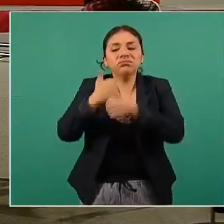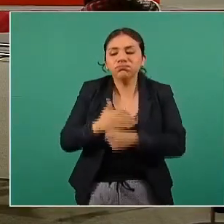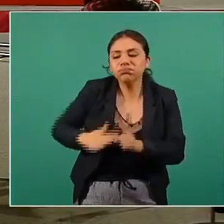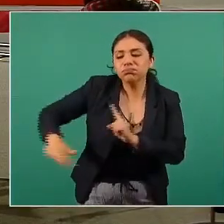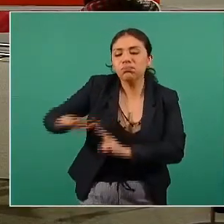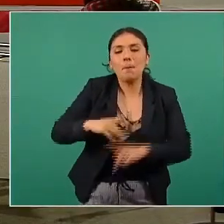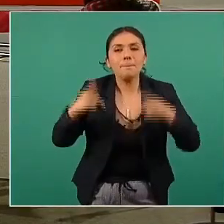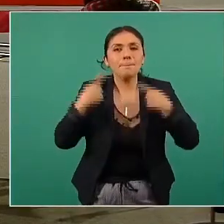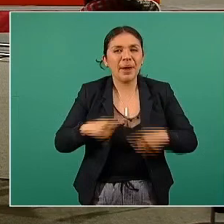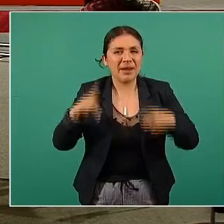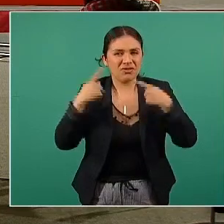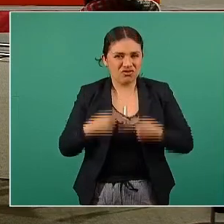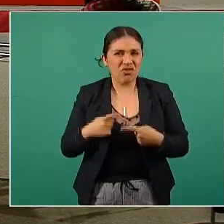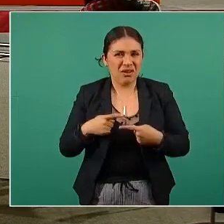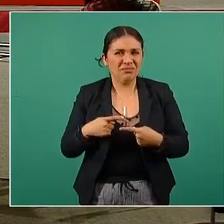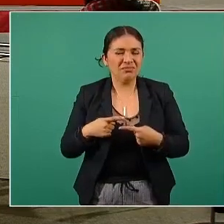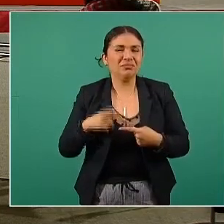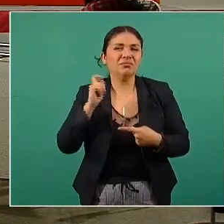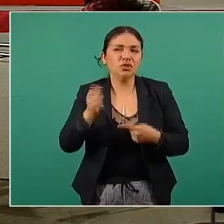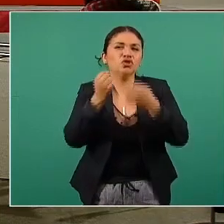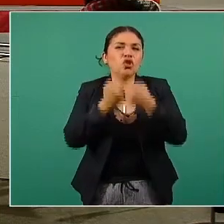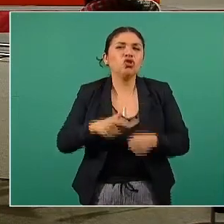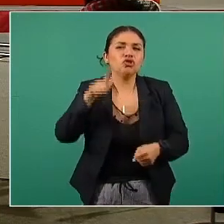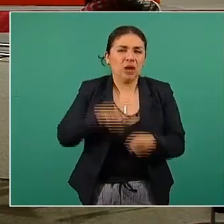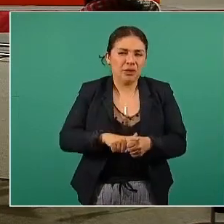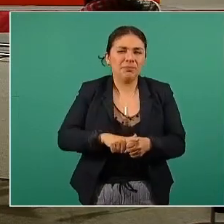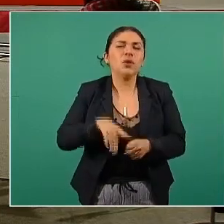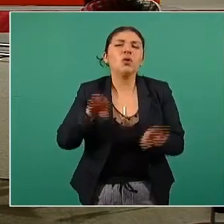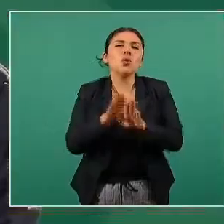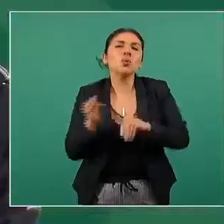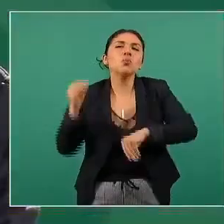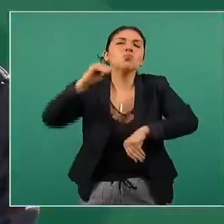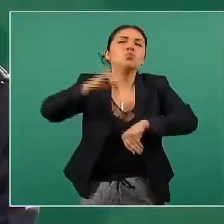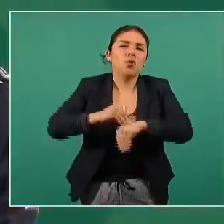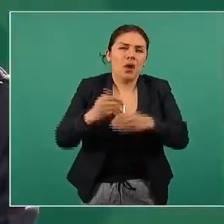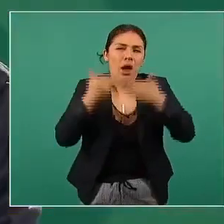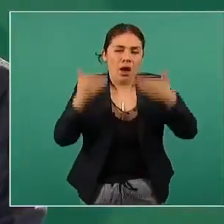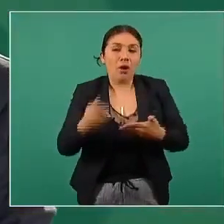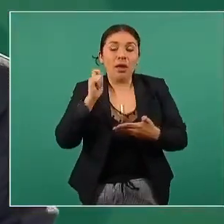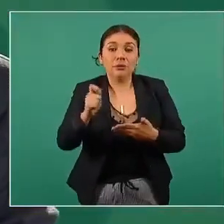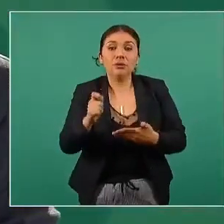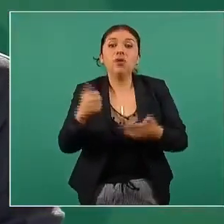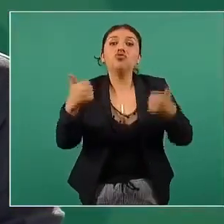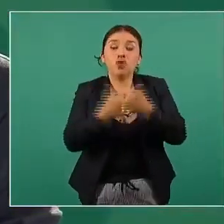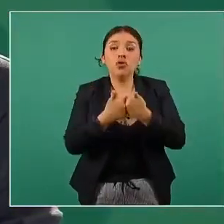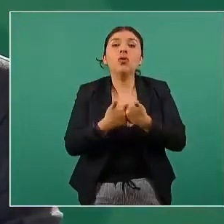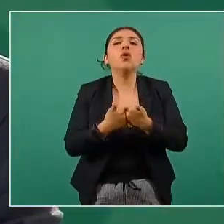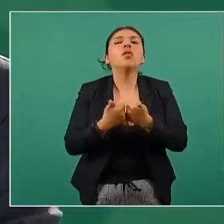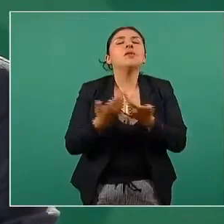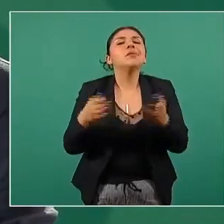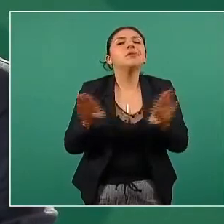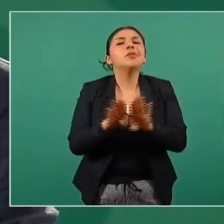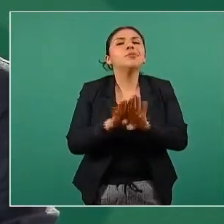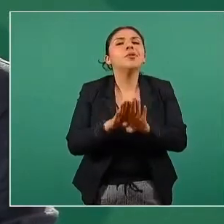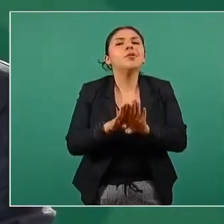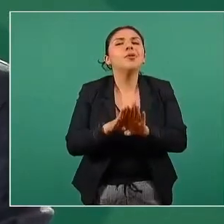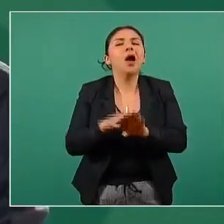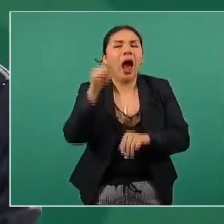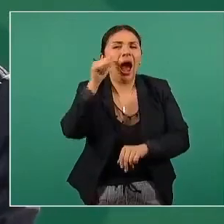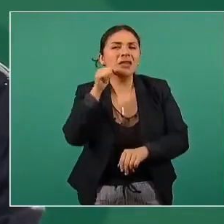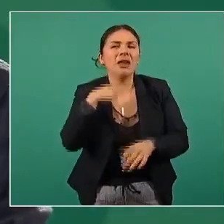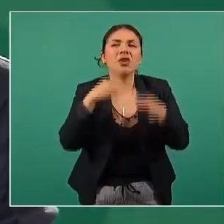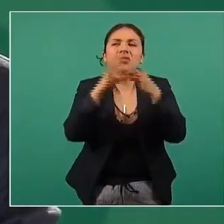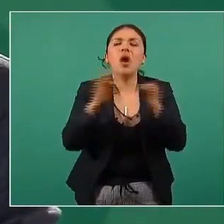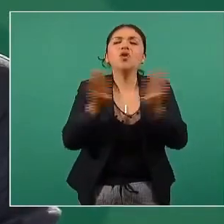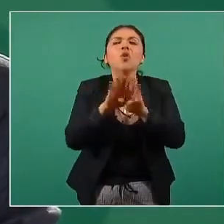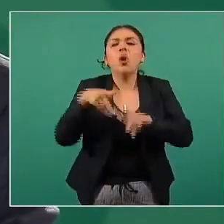Ayer lo mencioné con este nombre, pero le pongo una especificación adicional. Esto incluye la vulnerabilidad, decíamos ayer, por